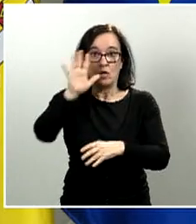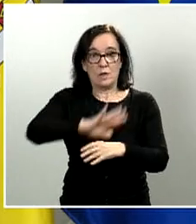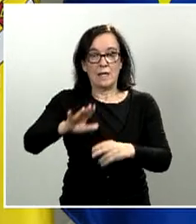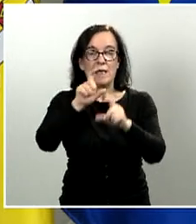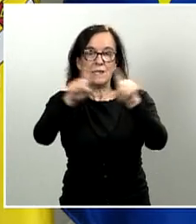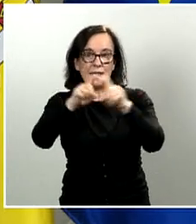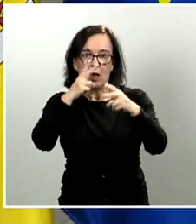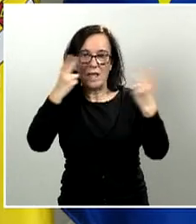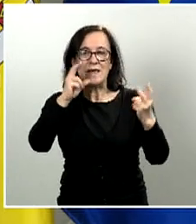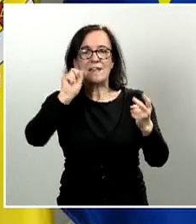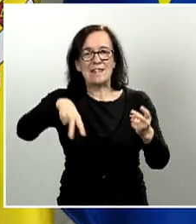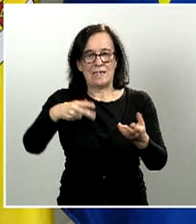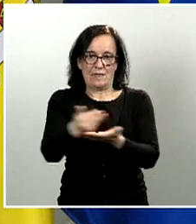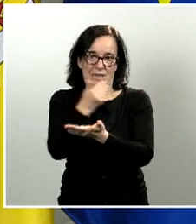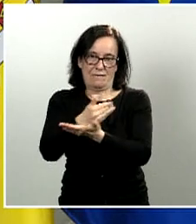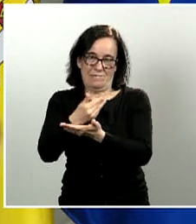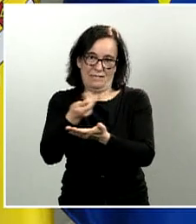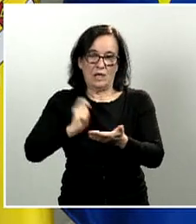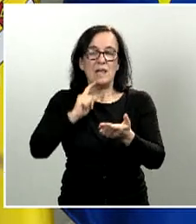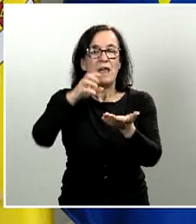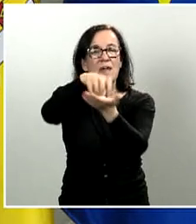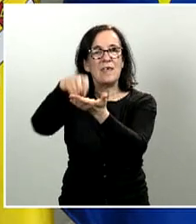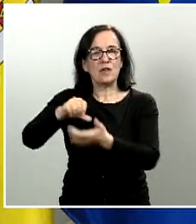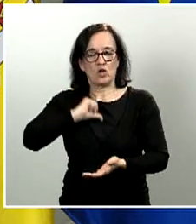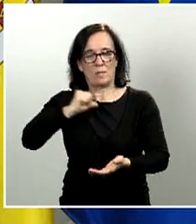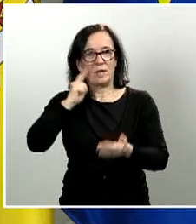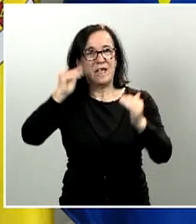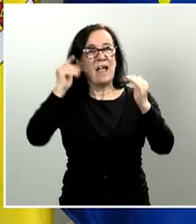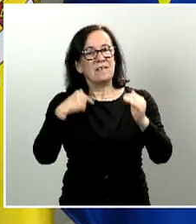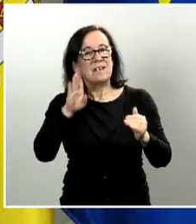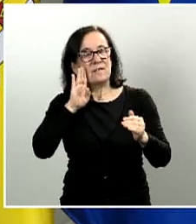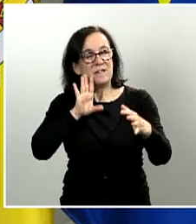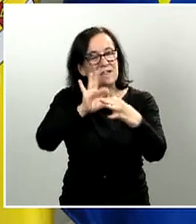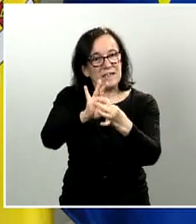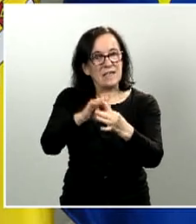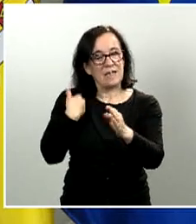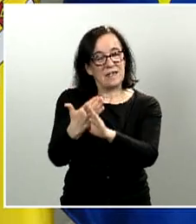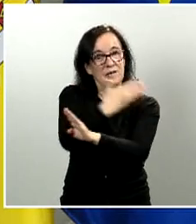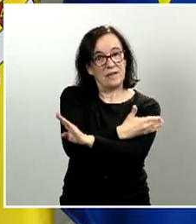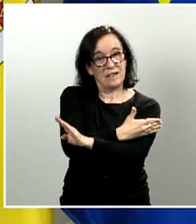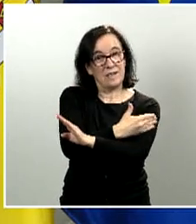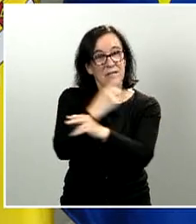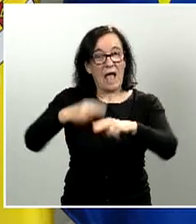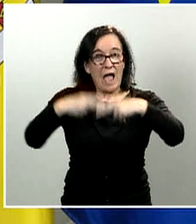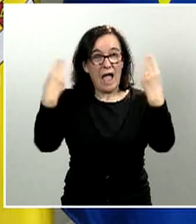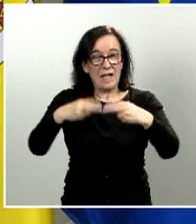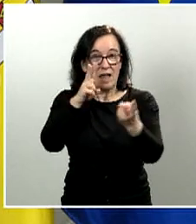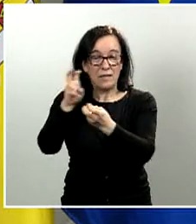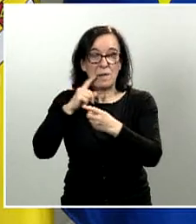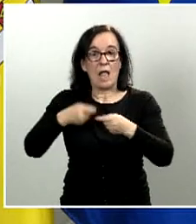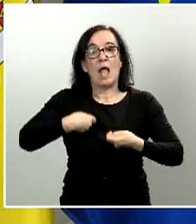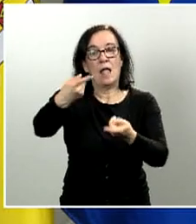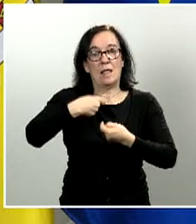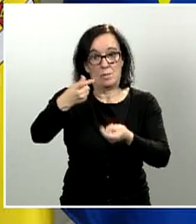lucro y centros hospitalarios, en línea con la reducción que ya se había producido de los aranceles para las importaciones dentro de la Unión